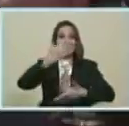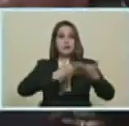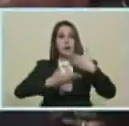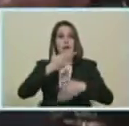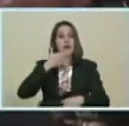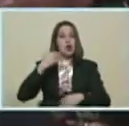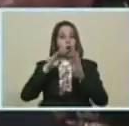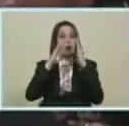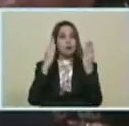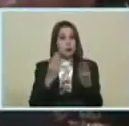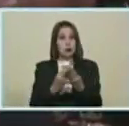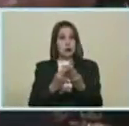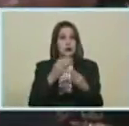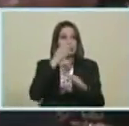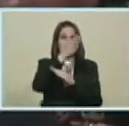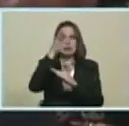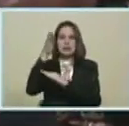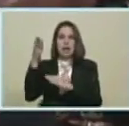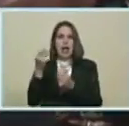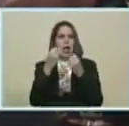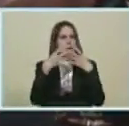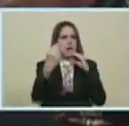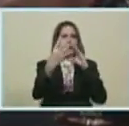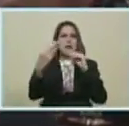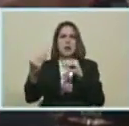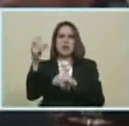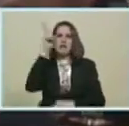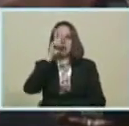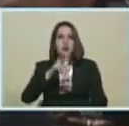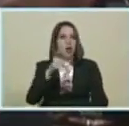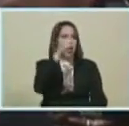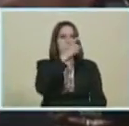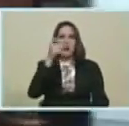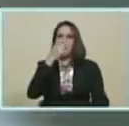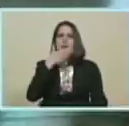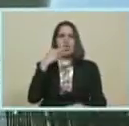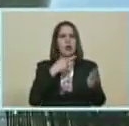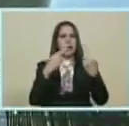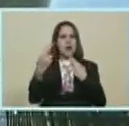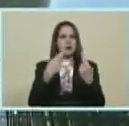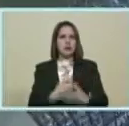Nosotros vamos al mundo A hablar bien De nuestra patria A buscar nuevas relaciones